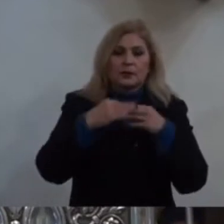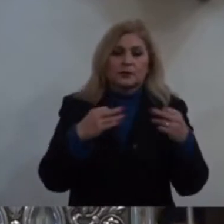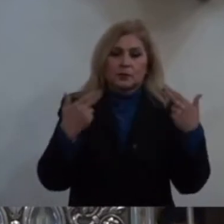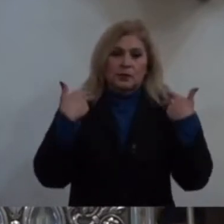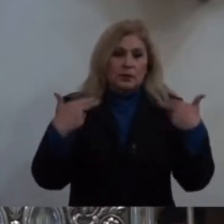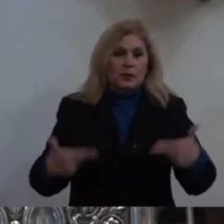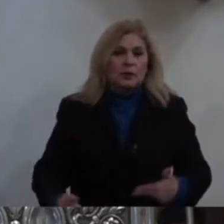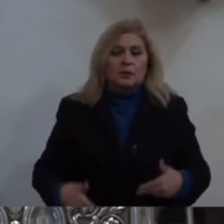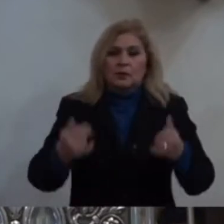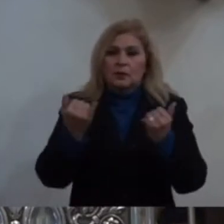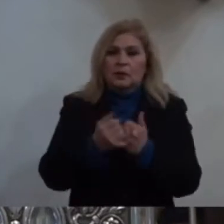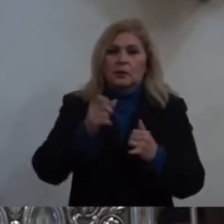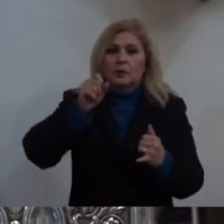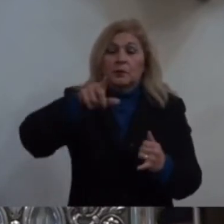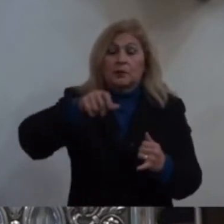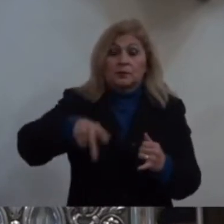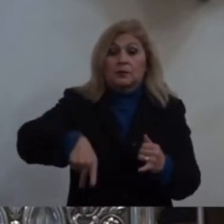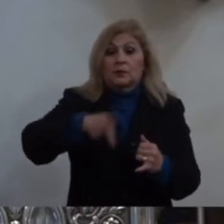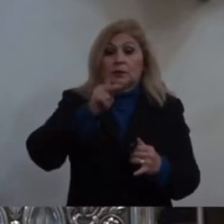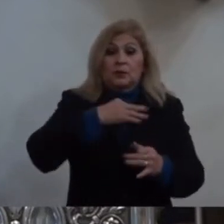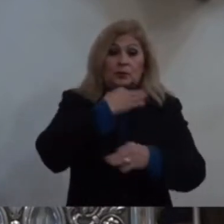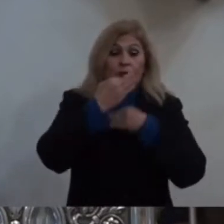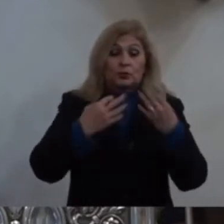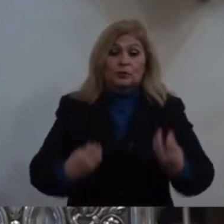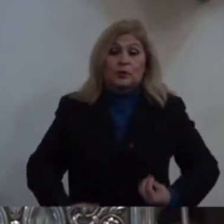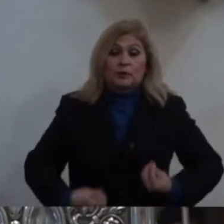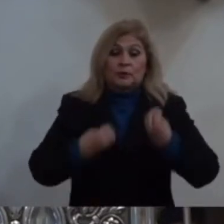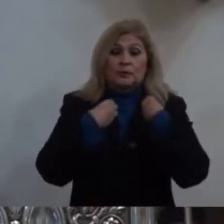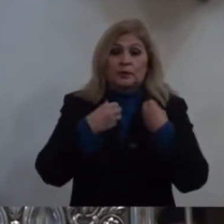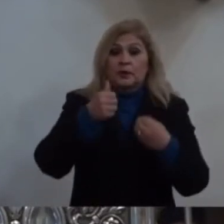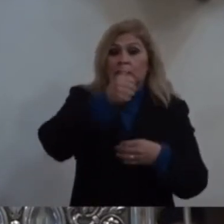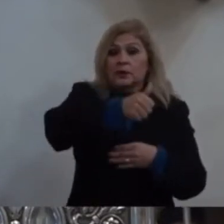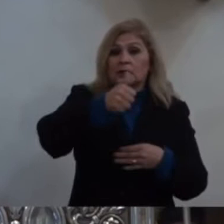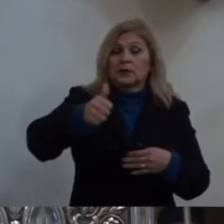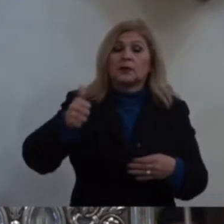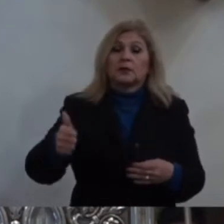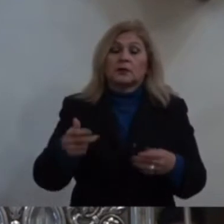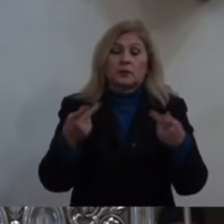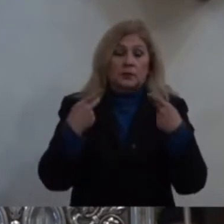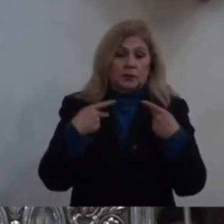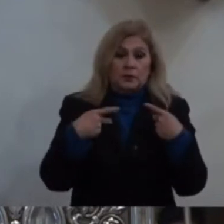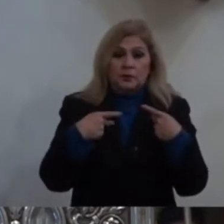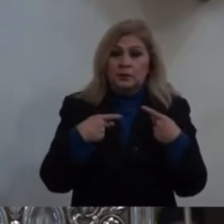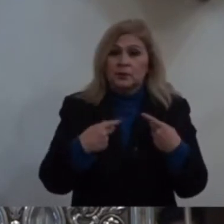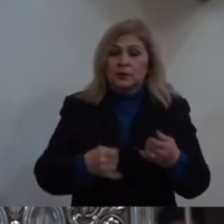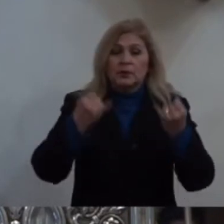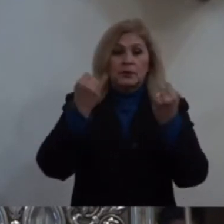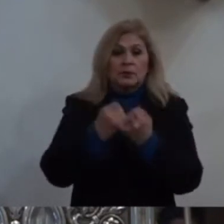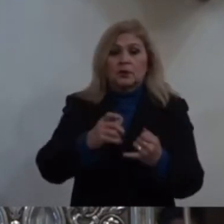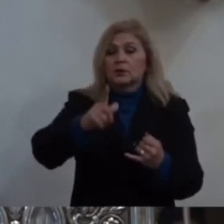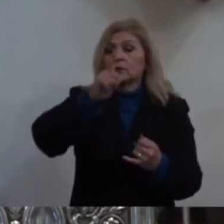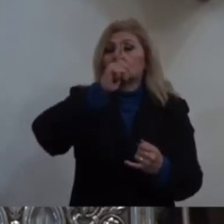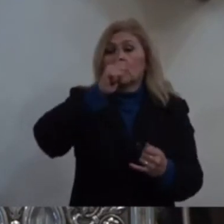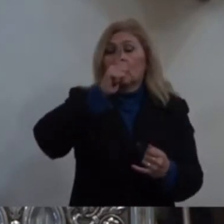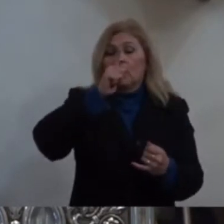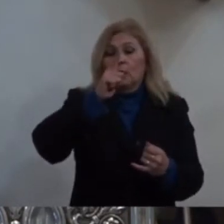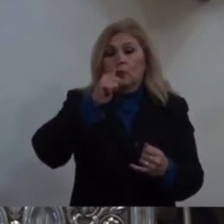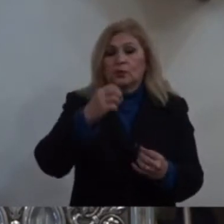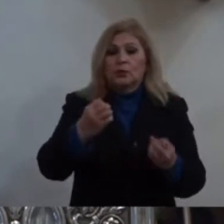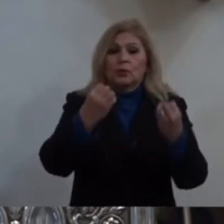Toda vida humana Es una luz Que ilumina